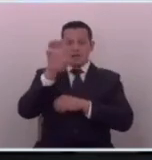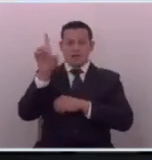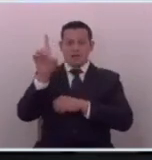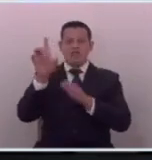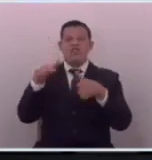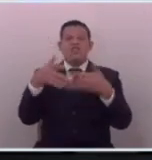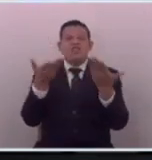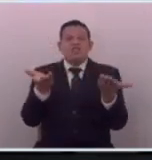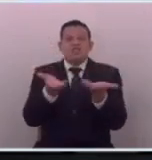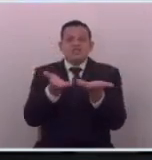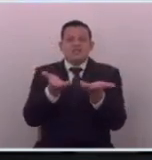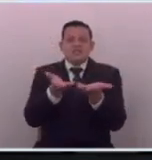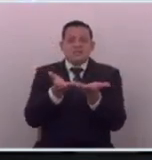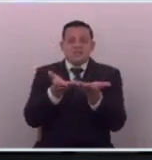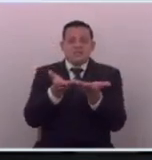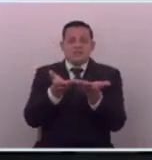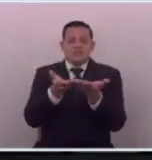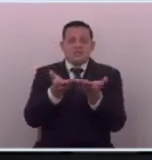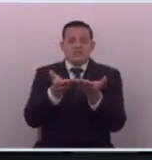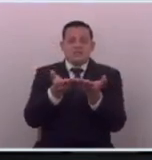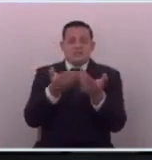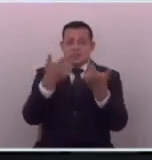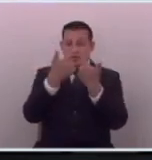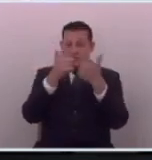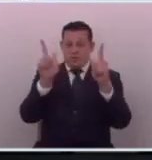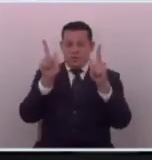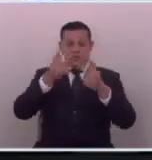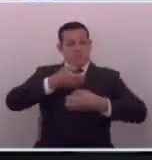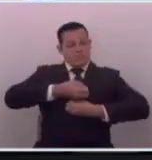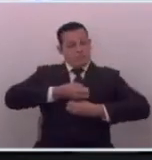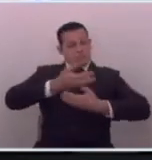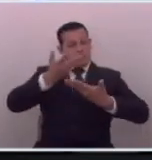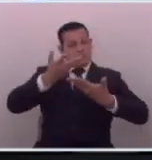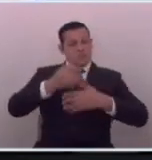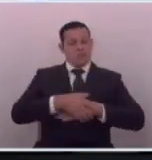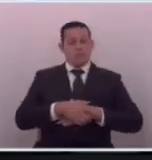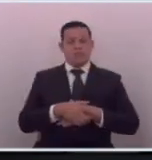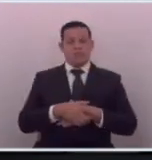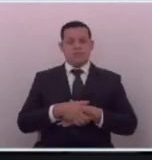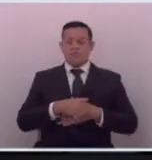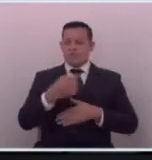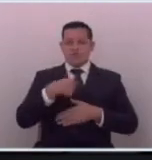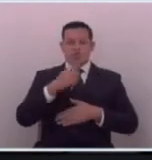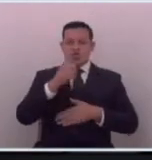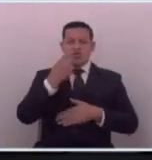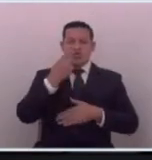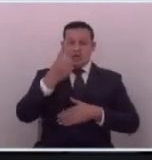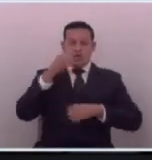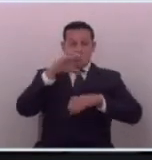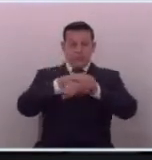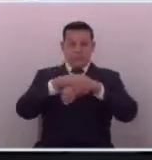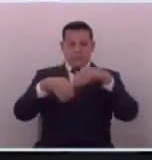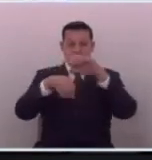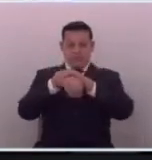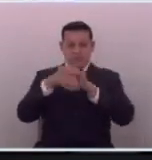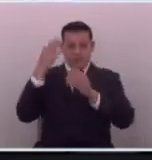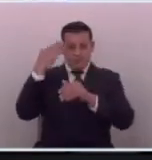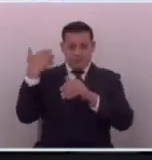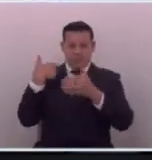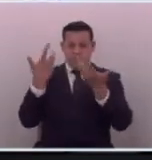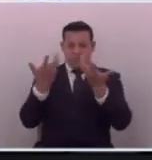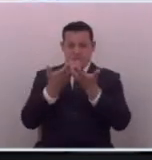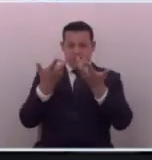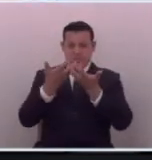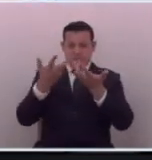hacen al hacerlo ejercitando la libertad de expresión yo no veo presa a las compañeras